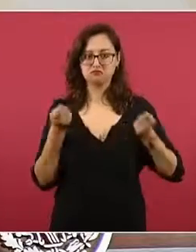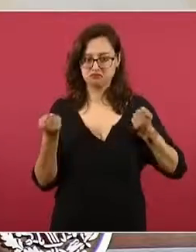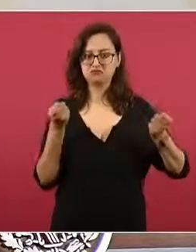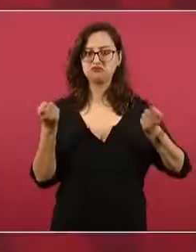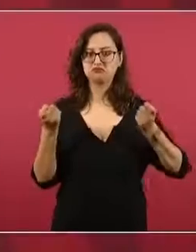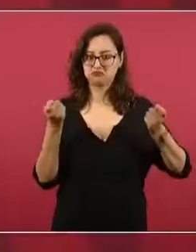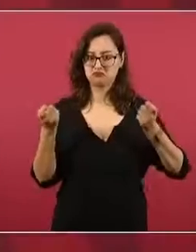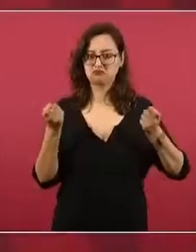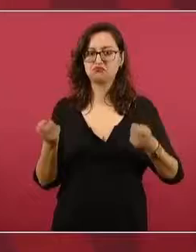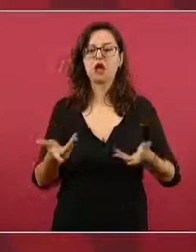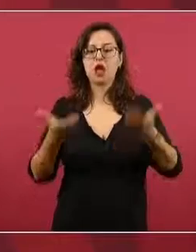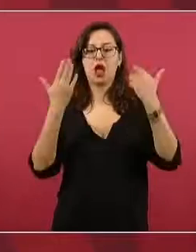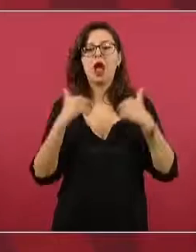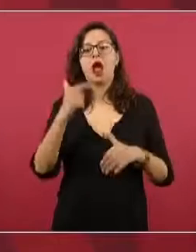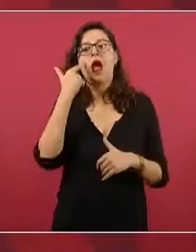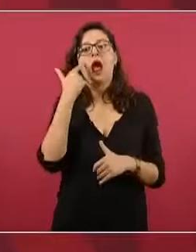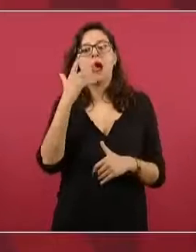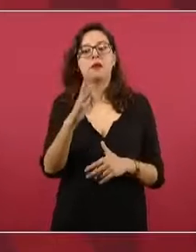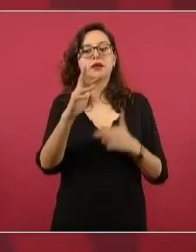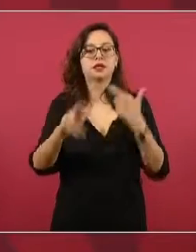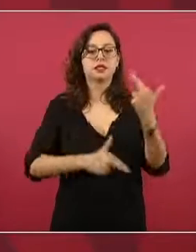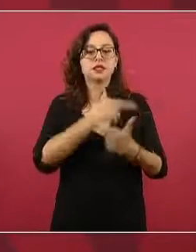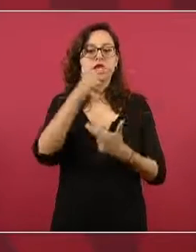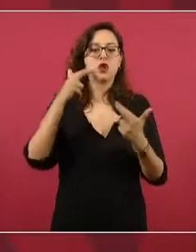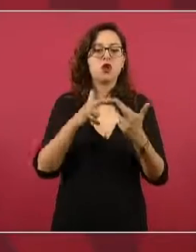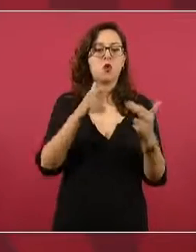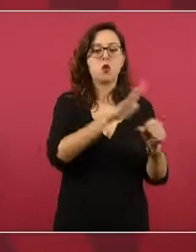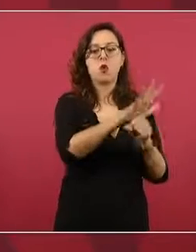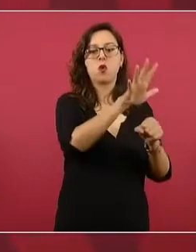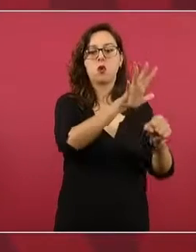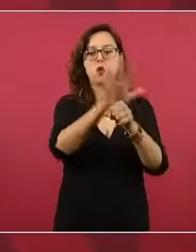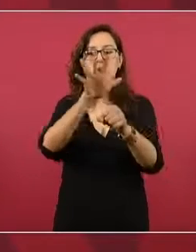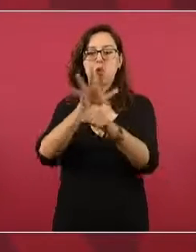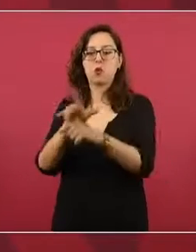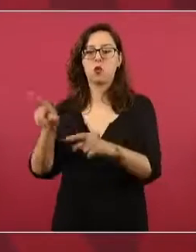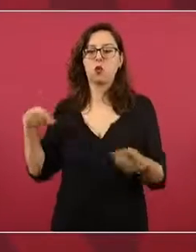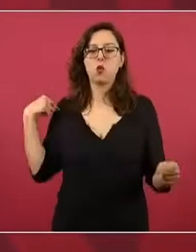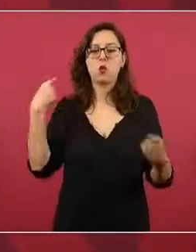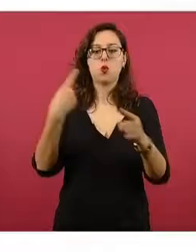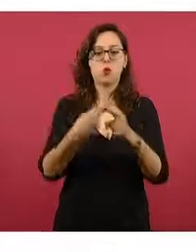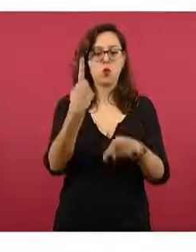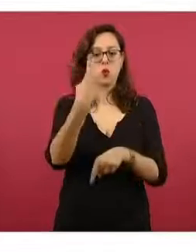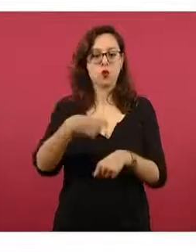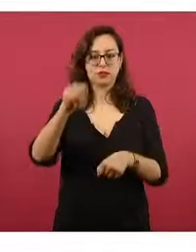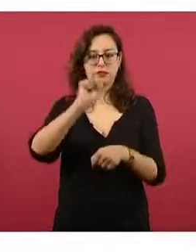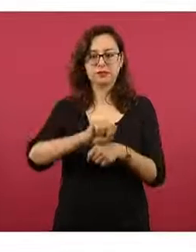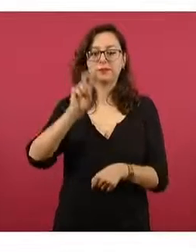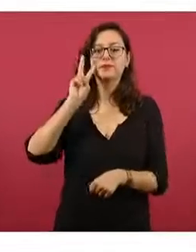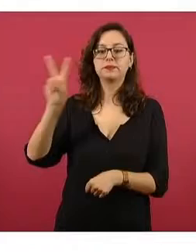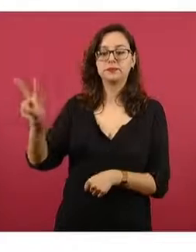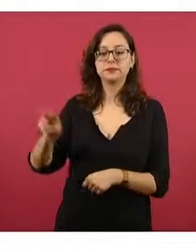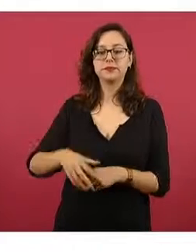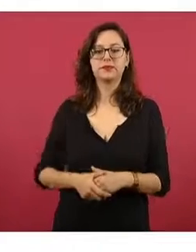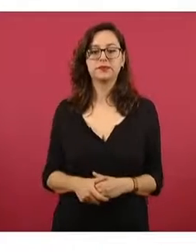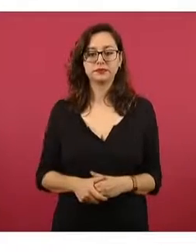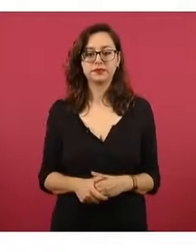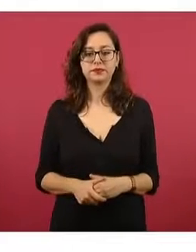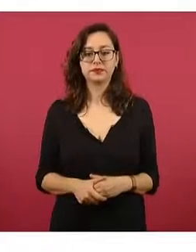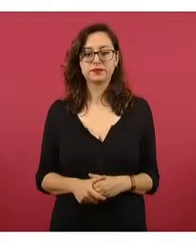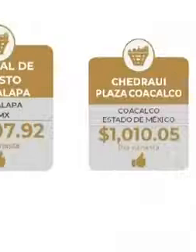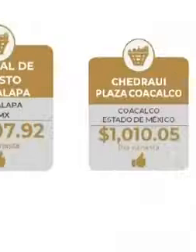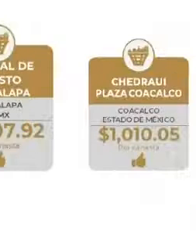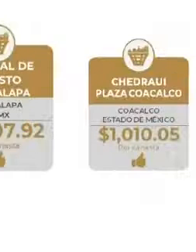Vamos a ver los precios por regiones. En esta semana que cerró Superama, en Lindavista, en la Gustavo